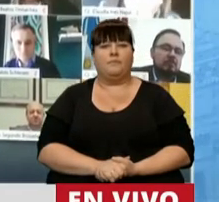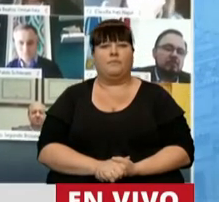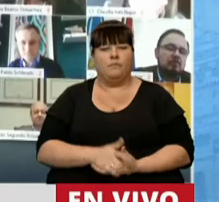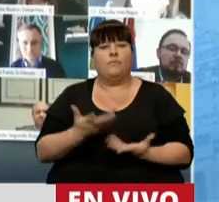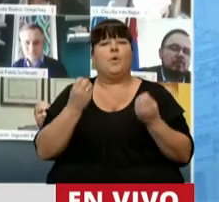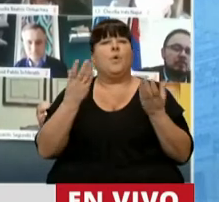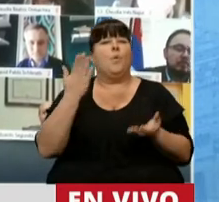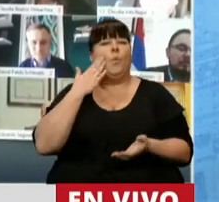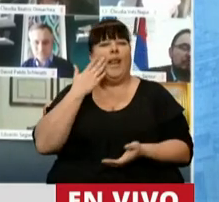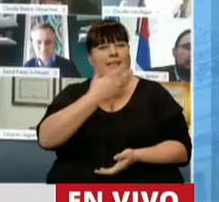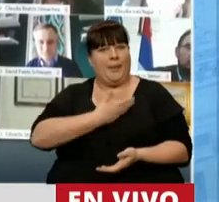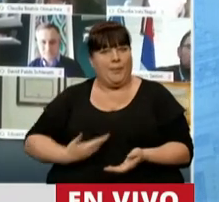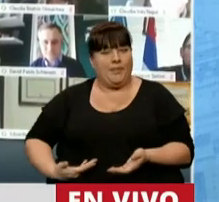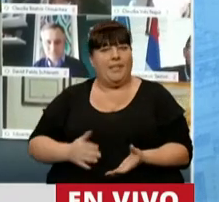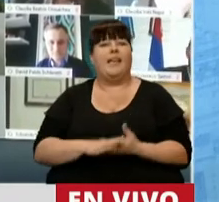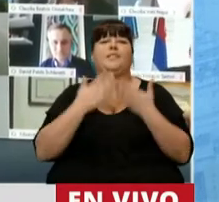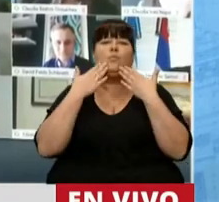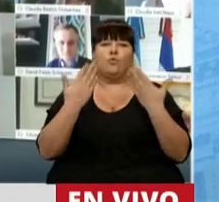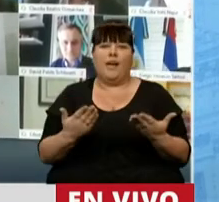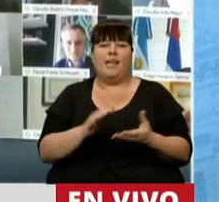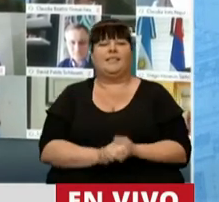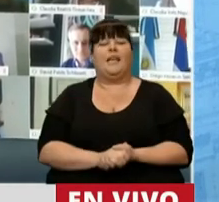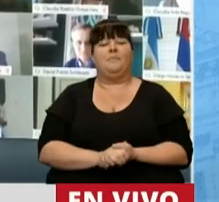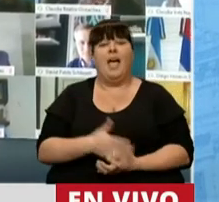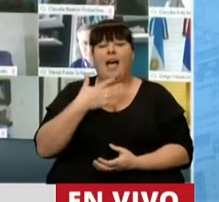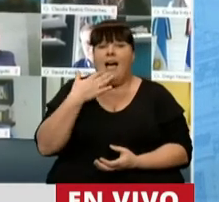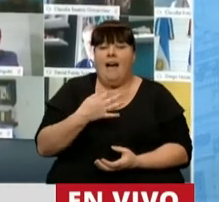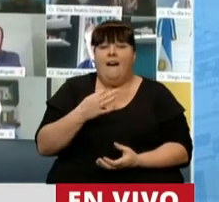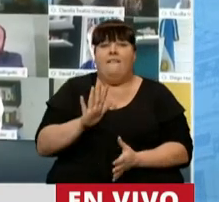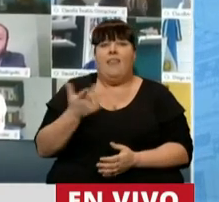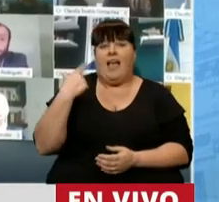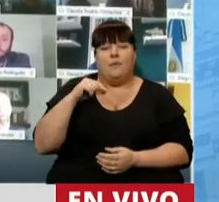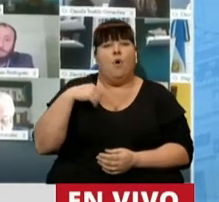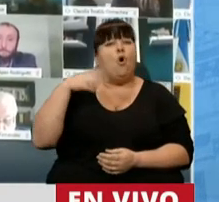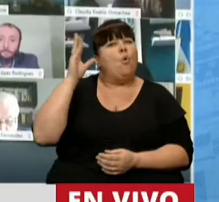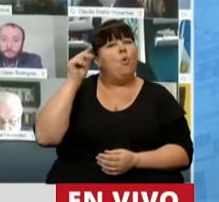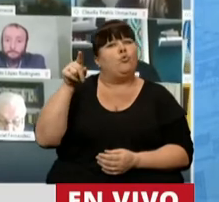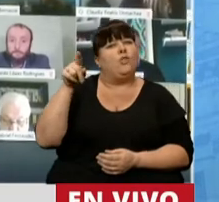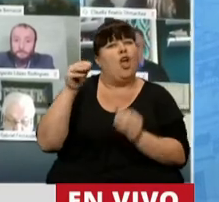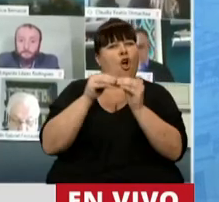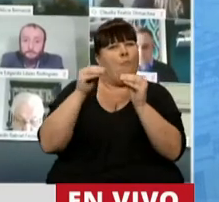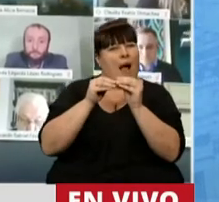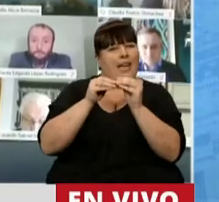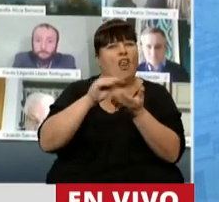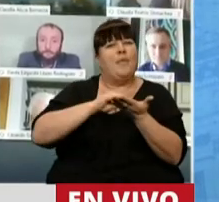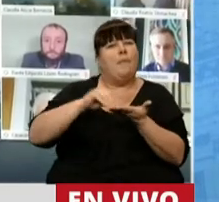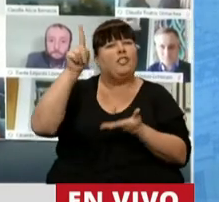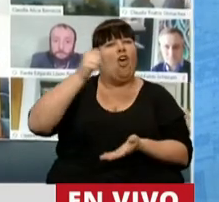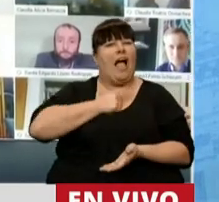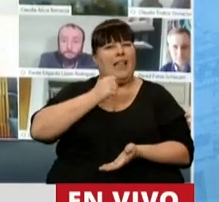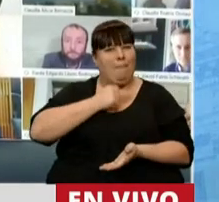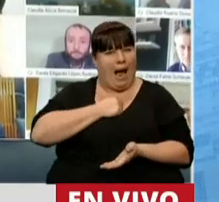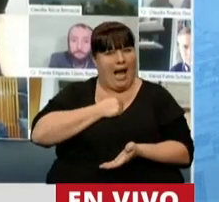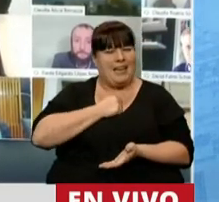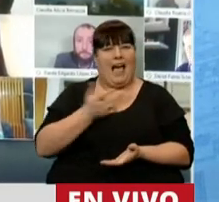Buenas tardes, señor Presidente. Muchísimas gracias. La verdad, acabo de escuchar el colega diputado de Catamarca